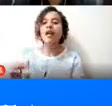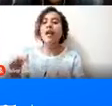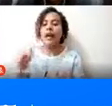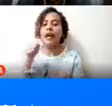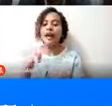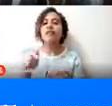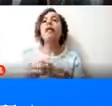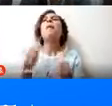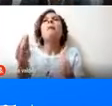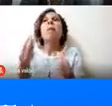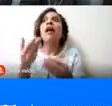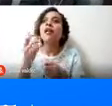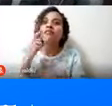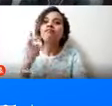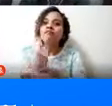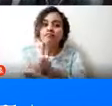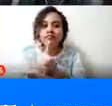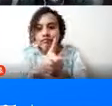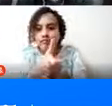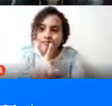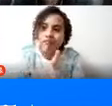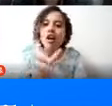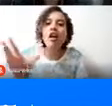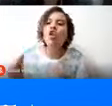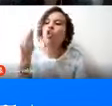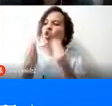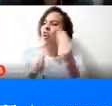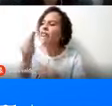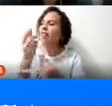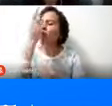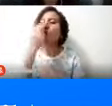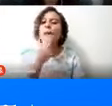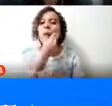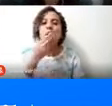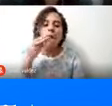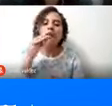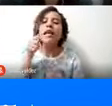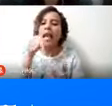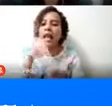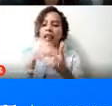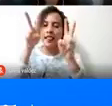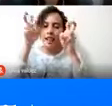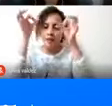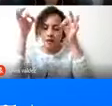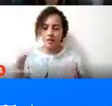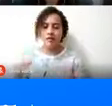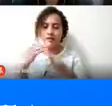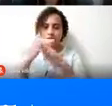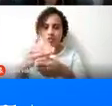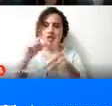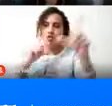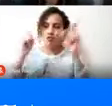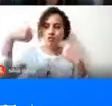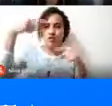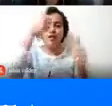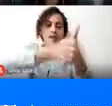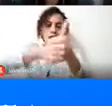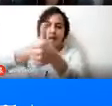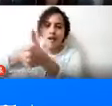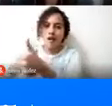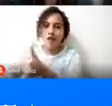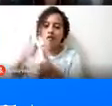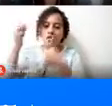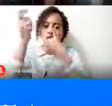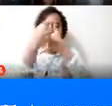para hacer seguimiento a los compromisos en materia de seguridad turística de cada uno de los